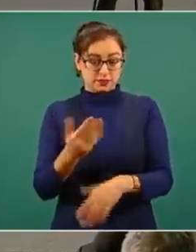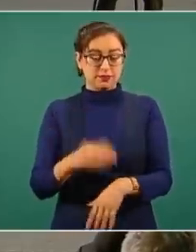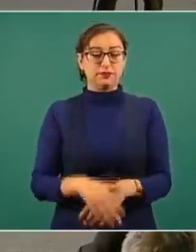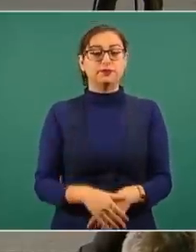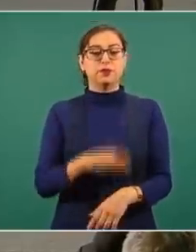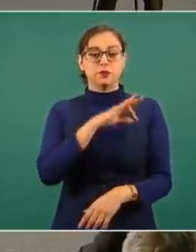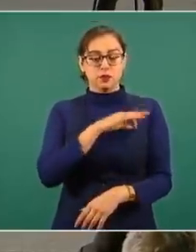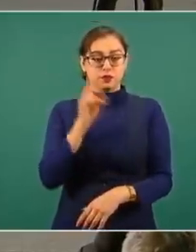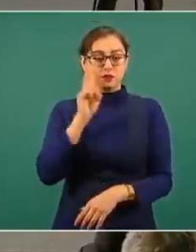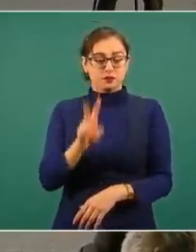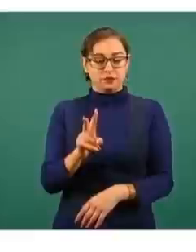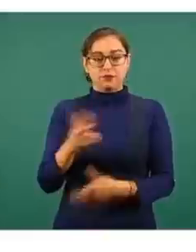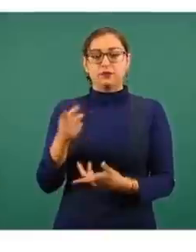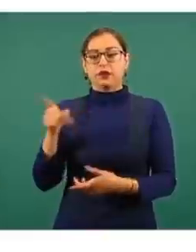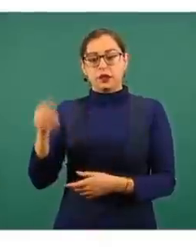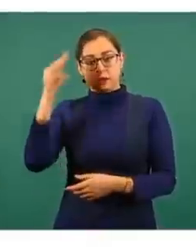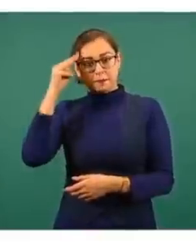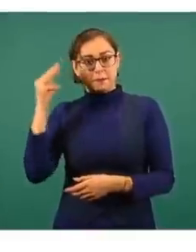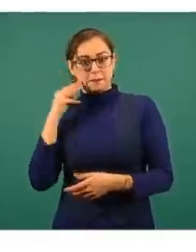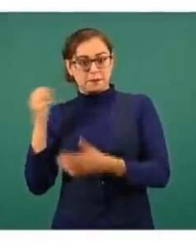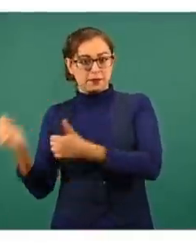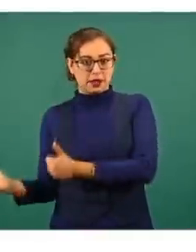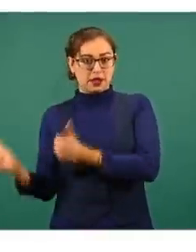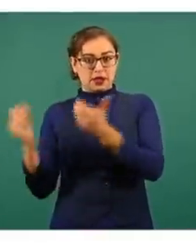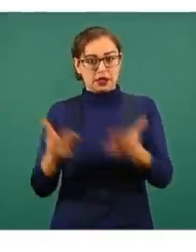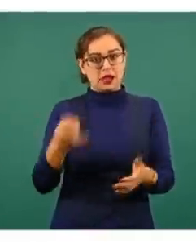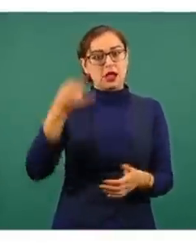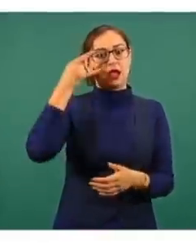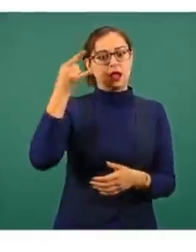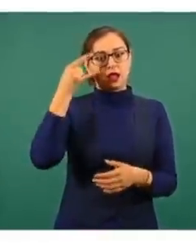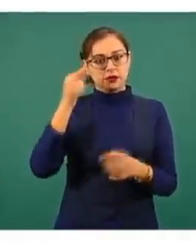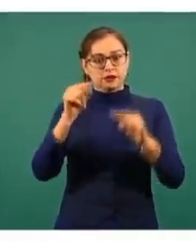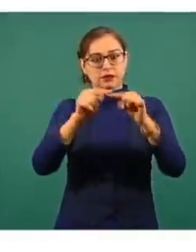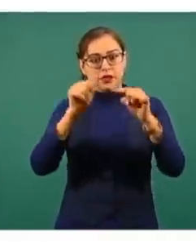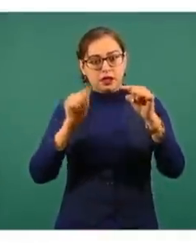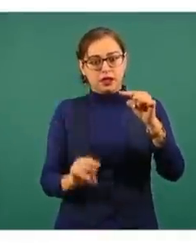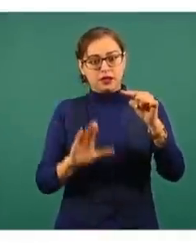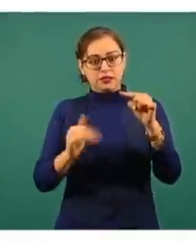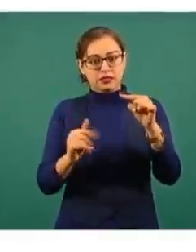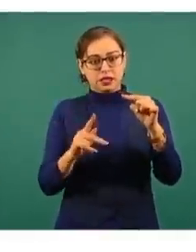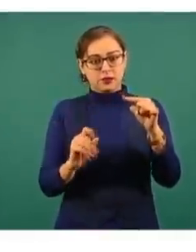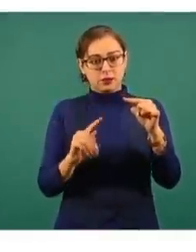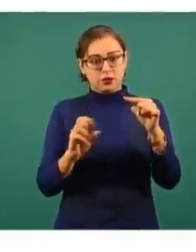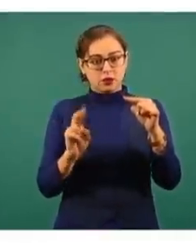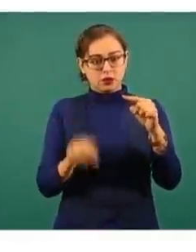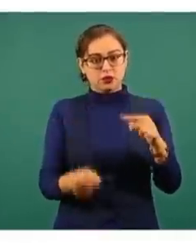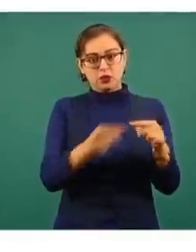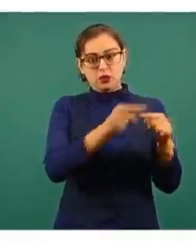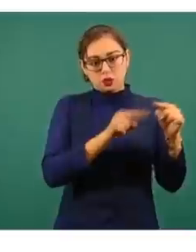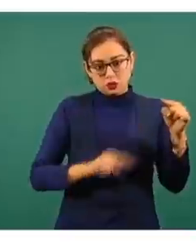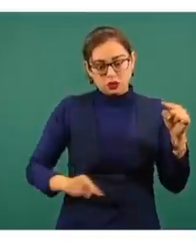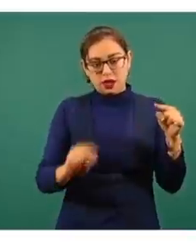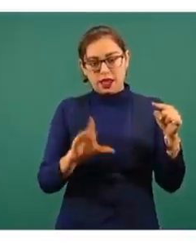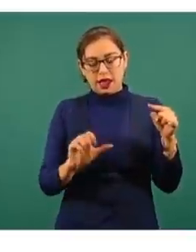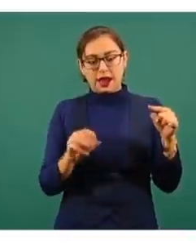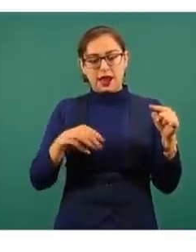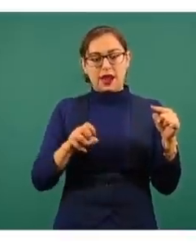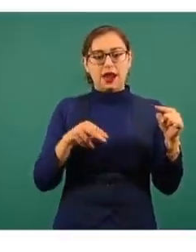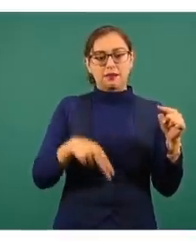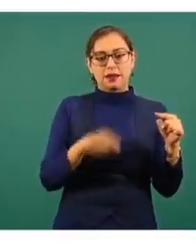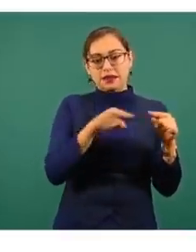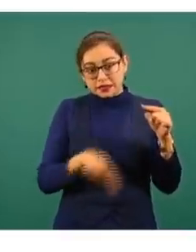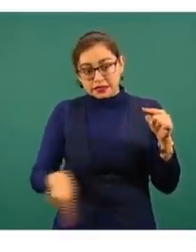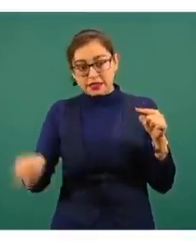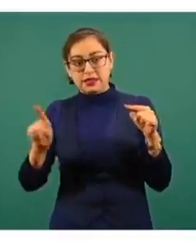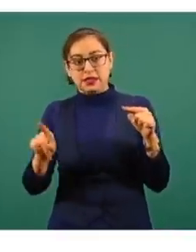de Mérida, vamos a Campeche, Champotón, Escárcega, Ciudad del Carmen y Espujil. Y de aquí se